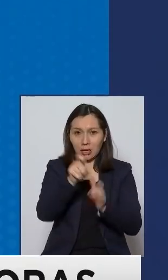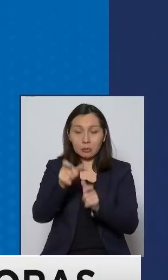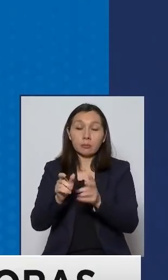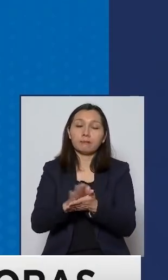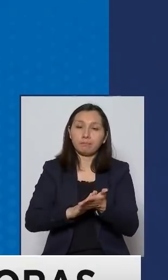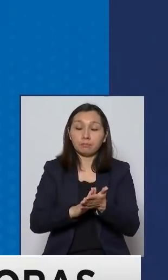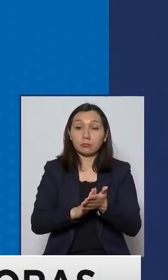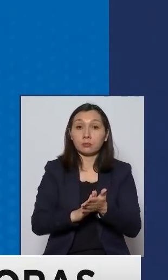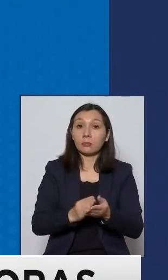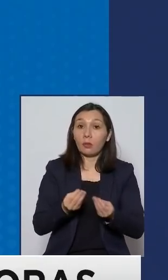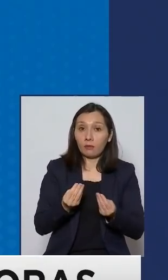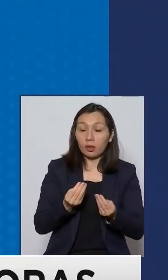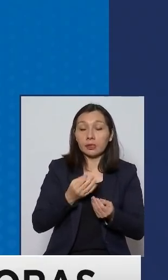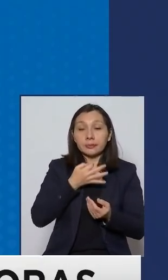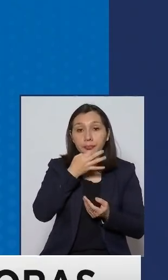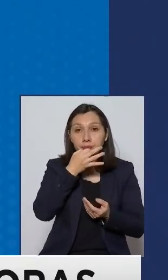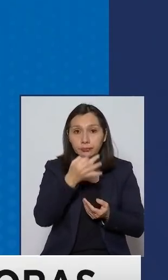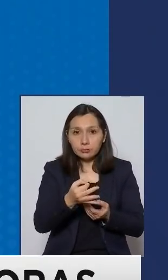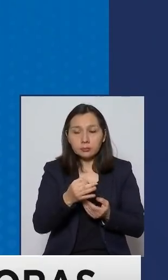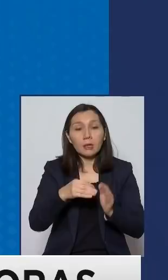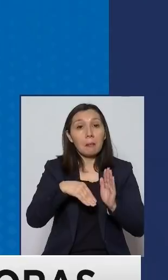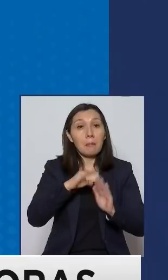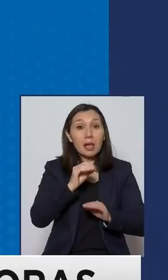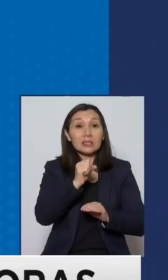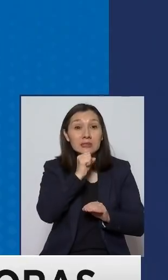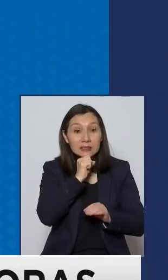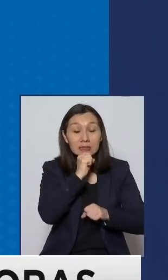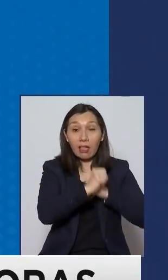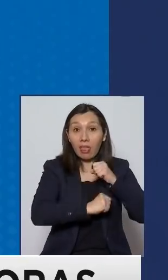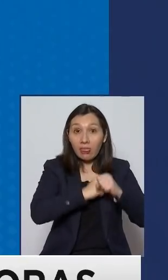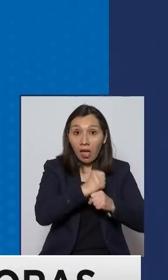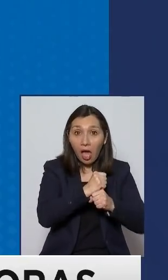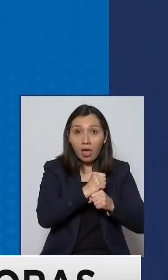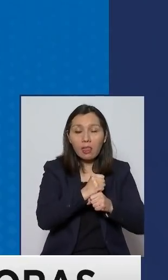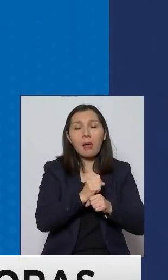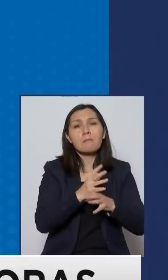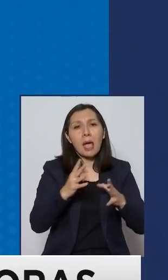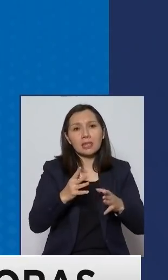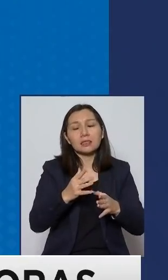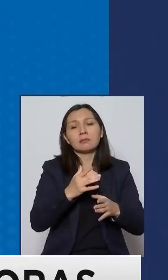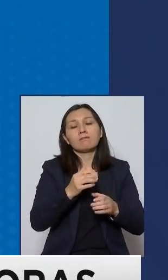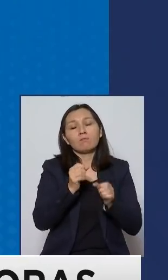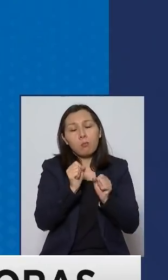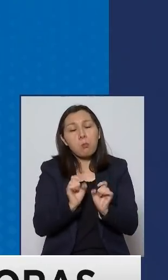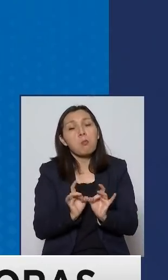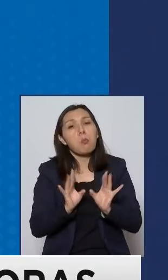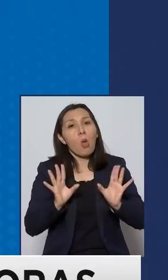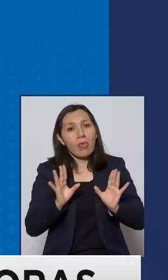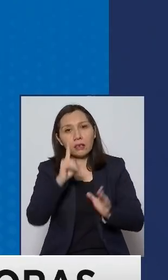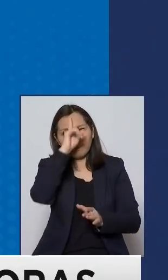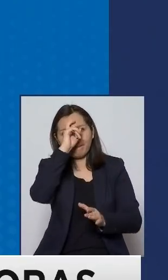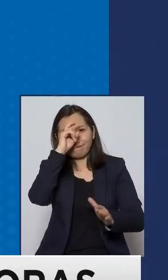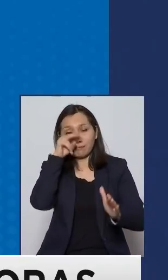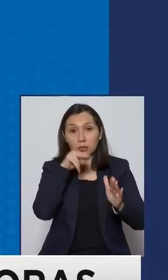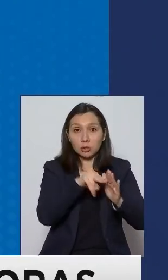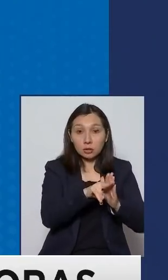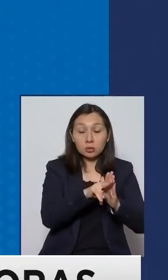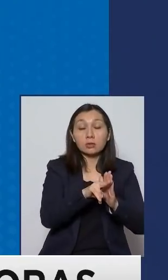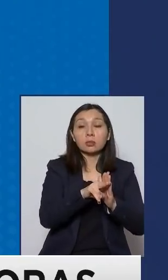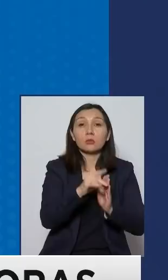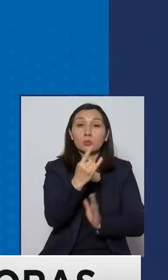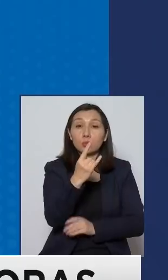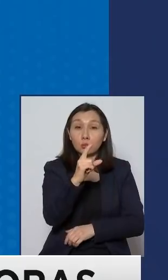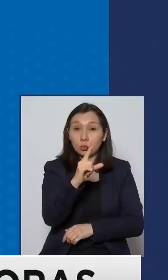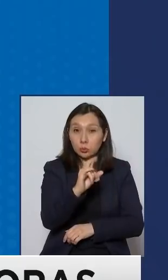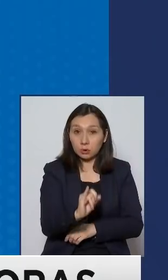si bien es correcto señalar que a mayor edad hay una mayor probabilidad de hospitalizarse en una unidad de